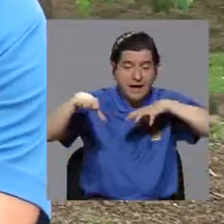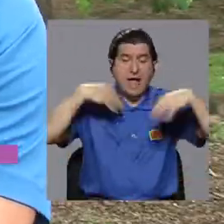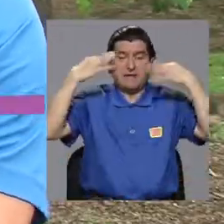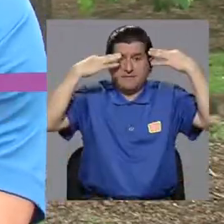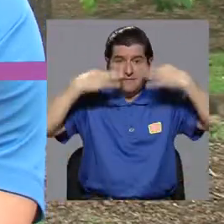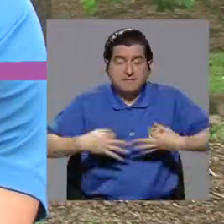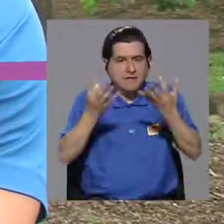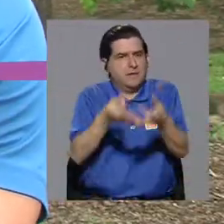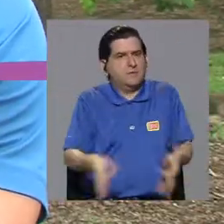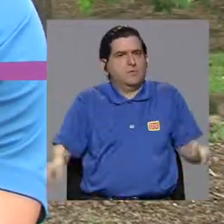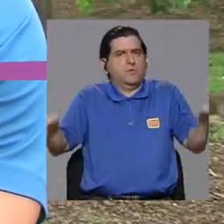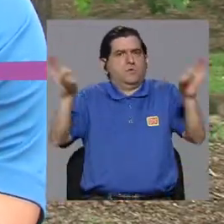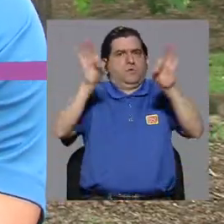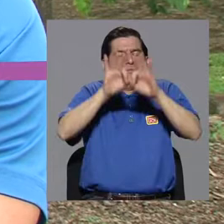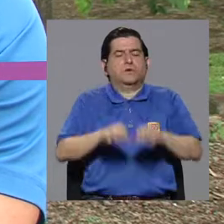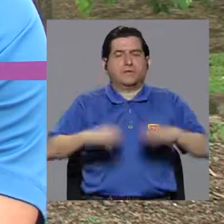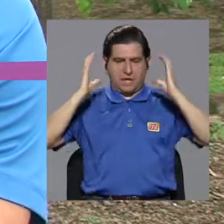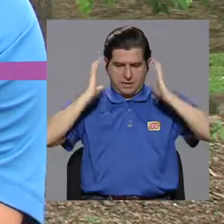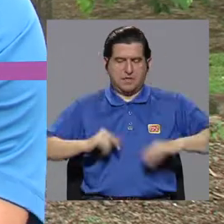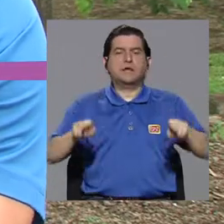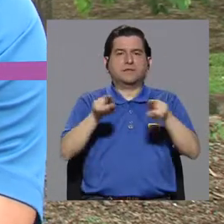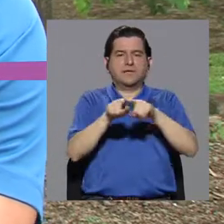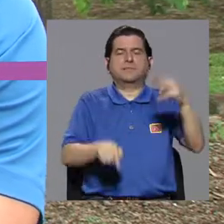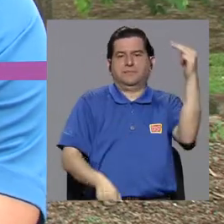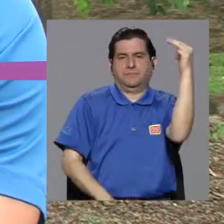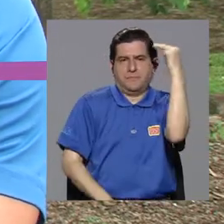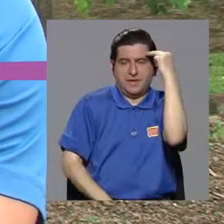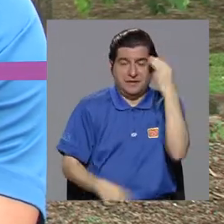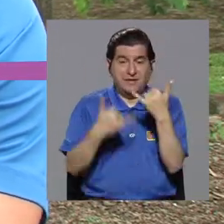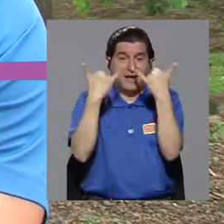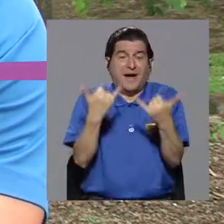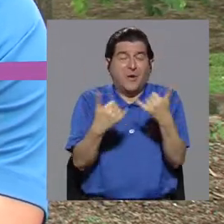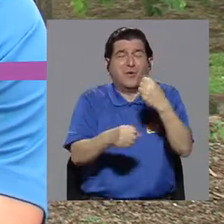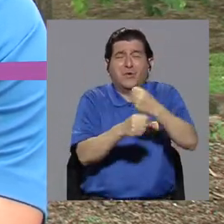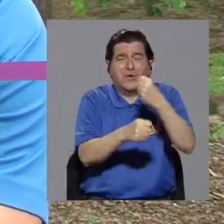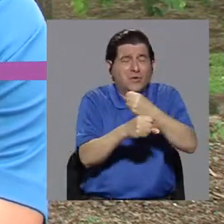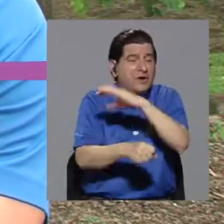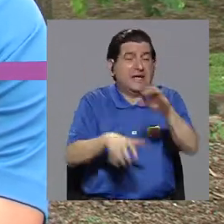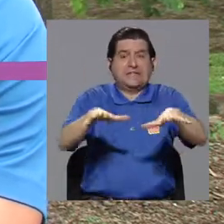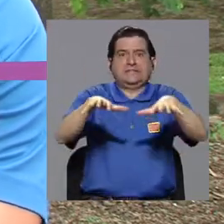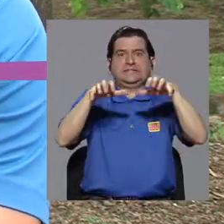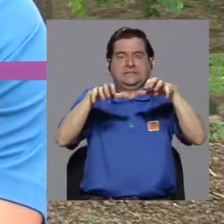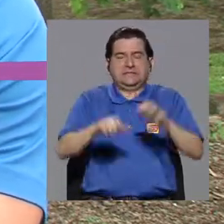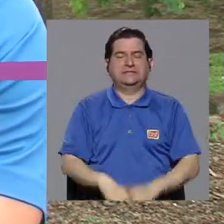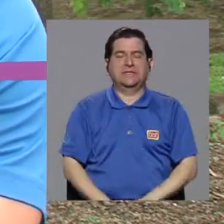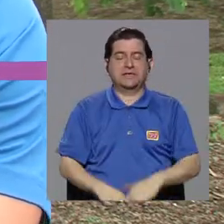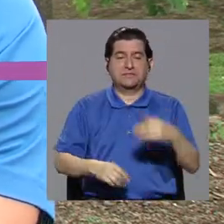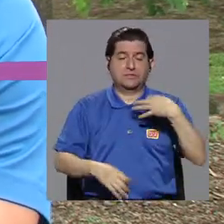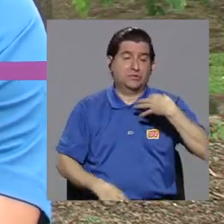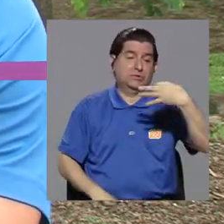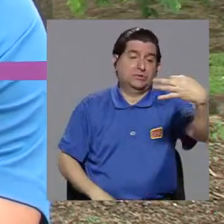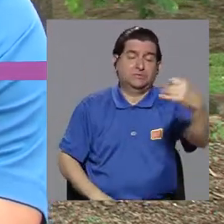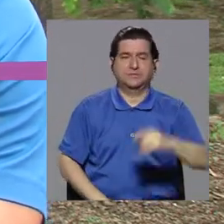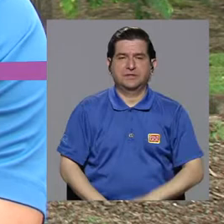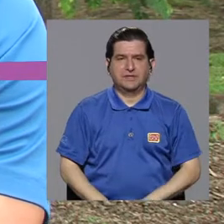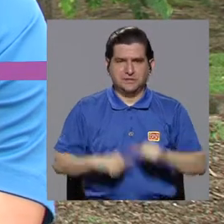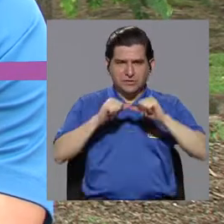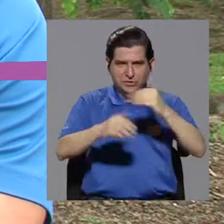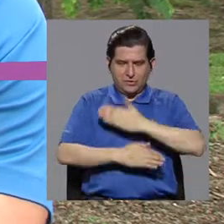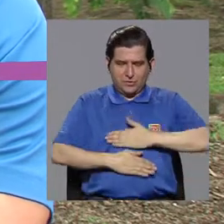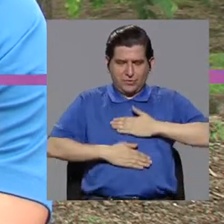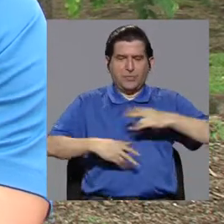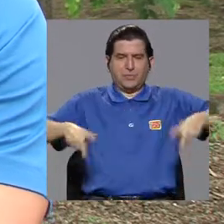Recordemos que la actividad física es importante no solo para el cuerpo sino para la parte mental. Más ahora con tanto trabajo y tanto estrés en nuestro diario vivir.